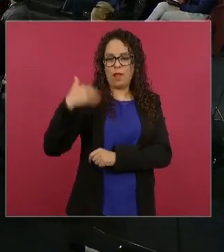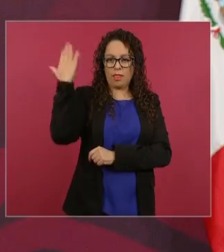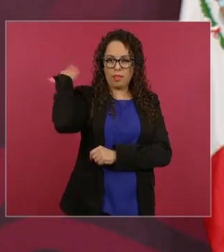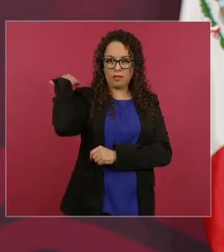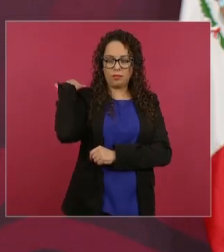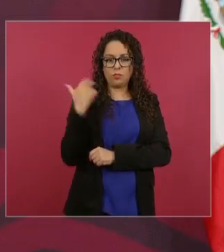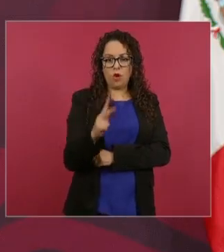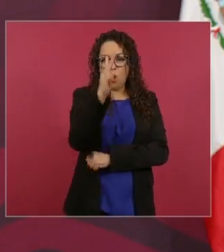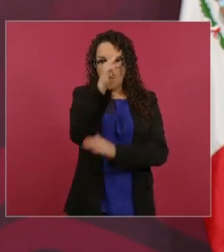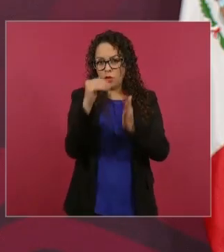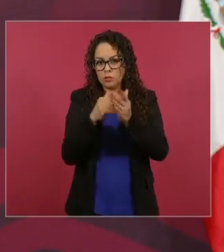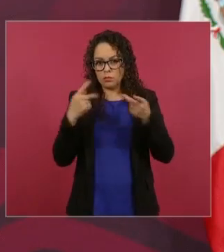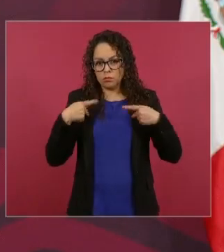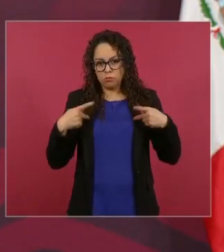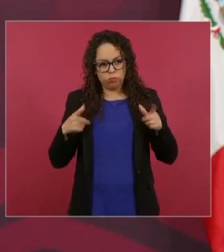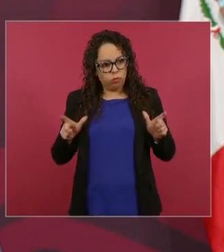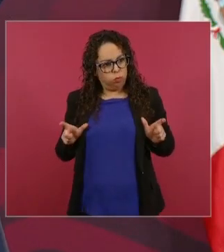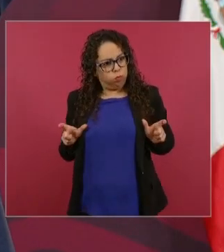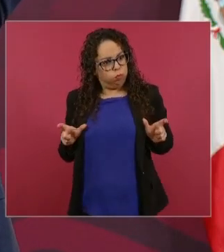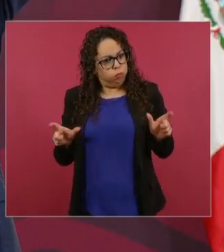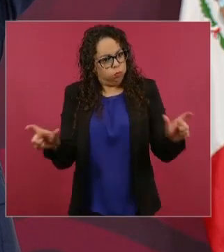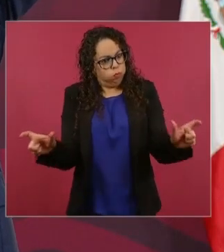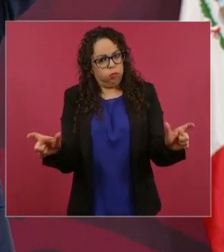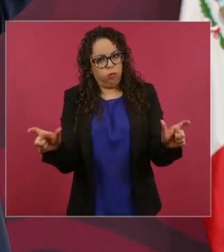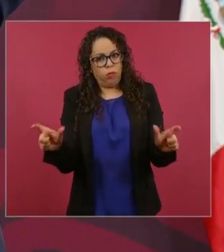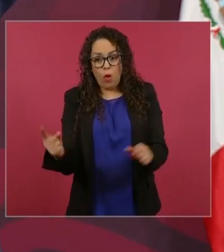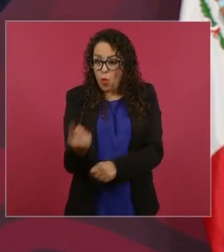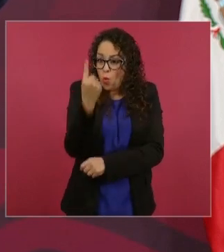y va a tener un avión